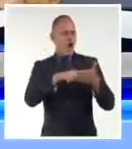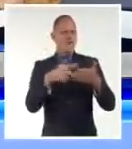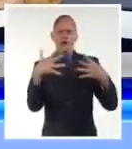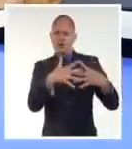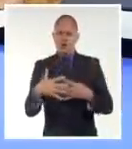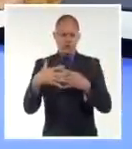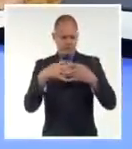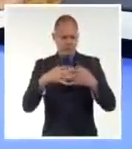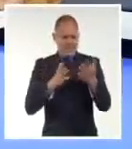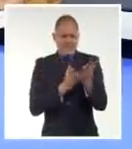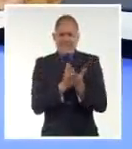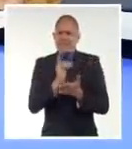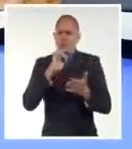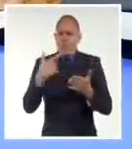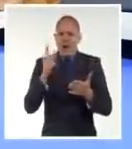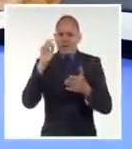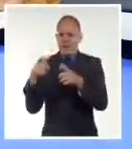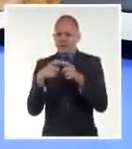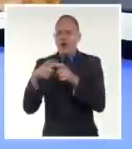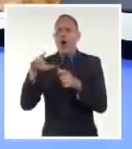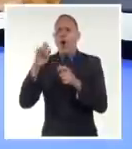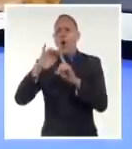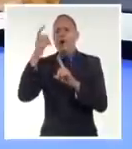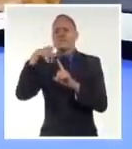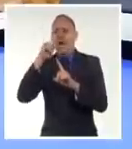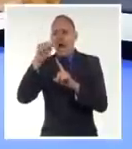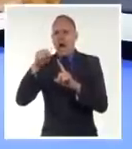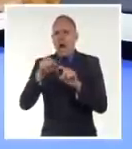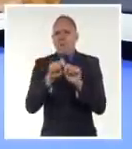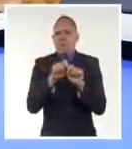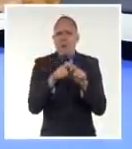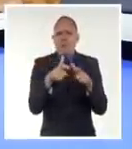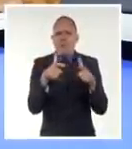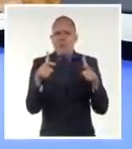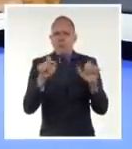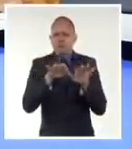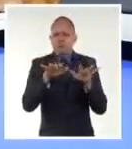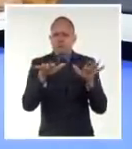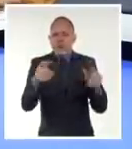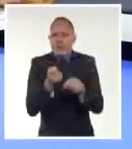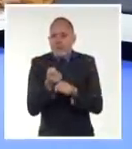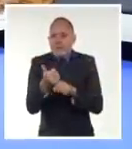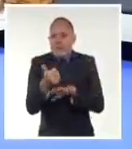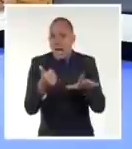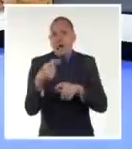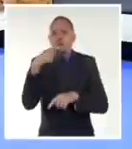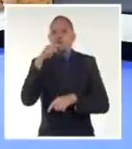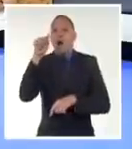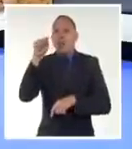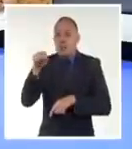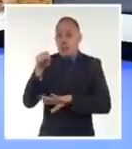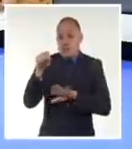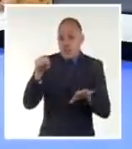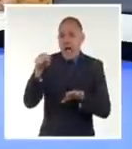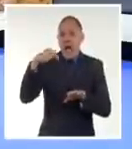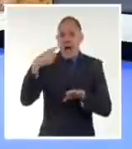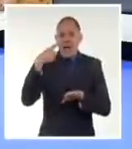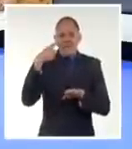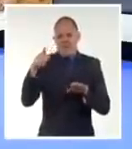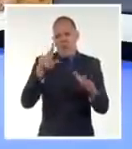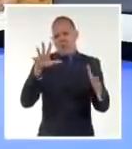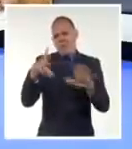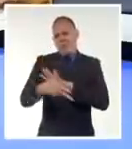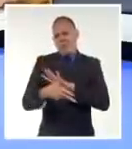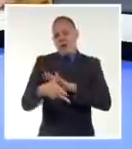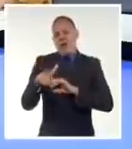OTAN hacia las fronteras de la Federación de Rusia ha conducido a un escenario con implicaciones de alcance impredecible que